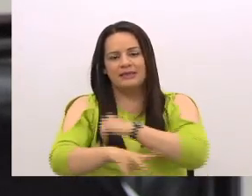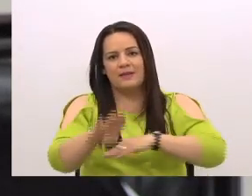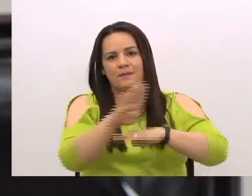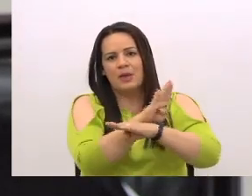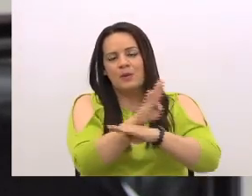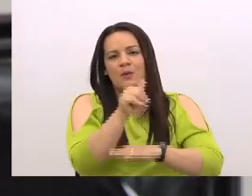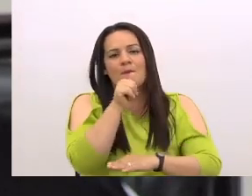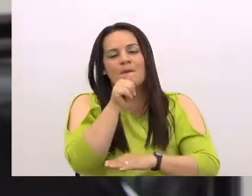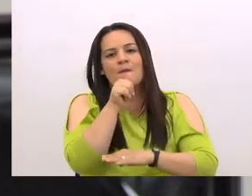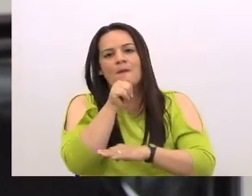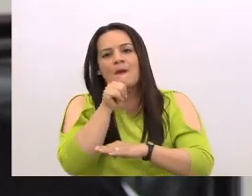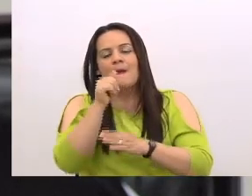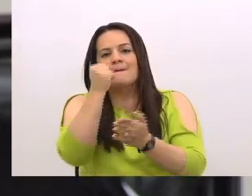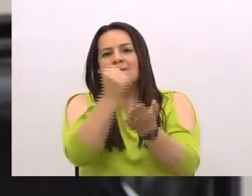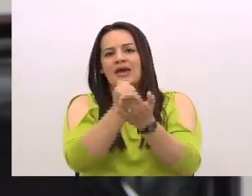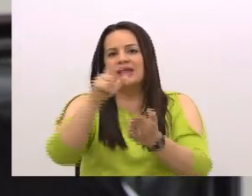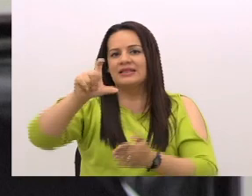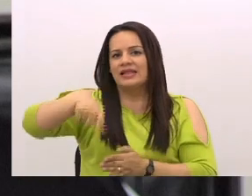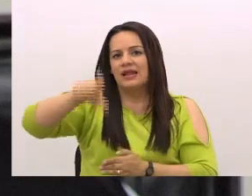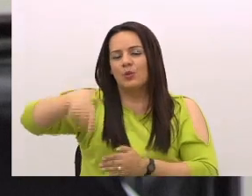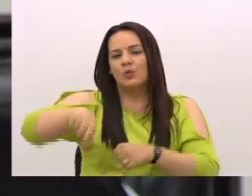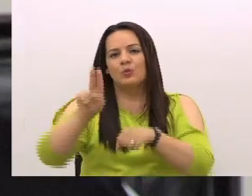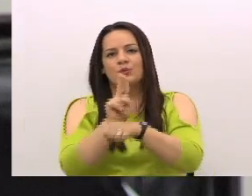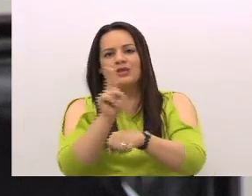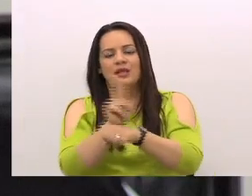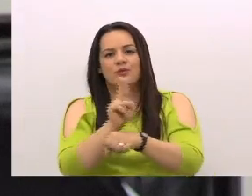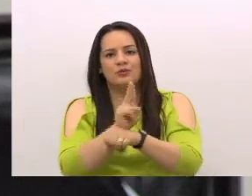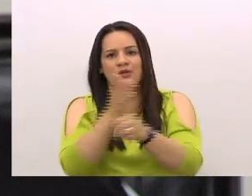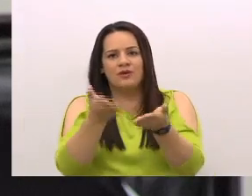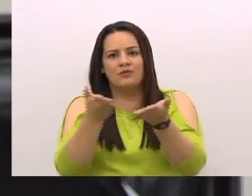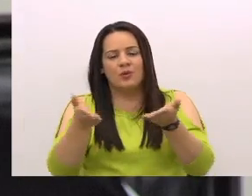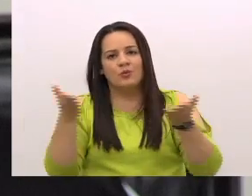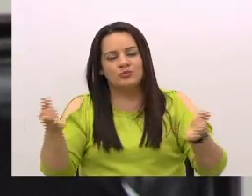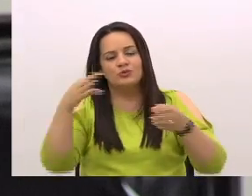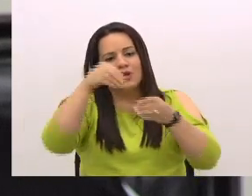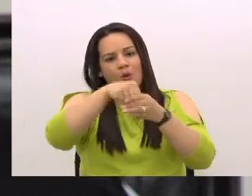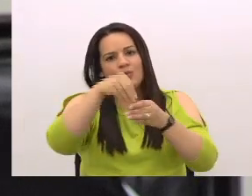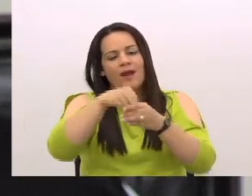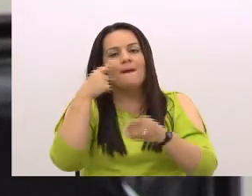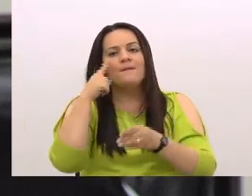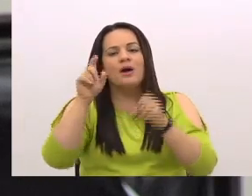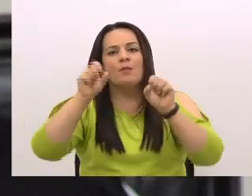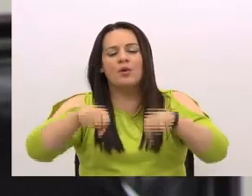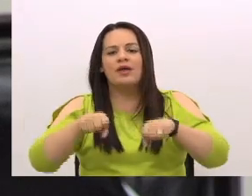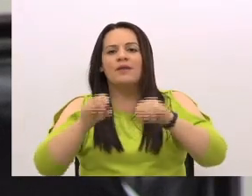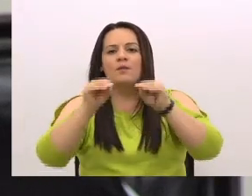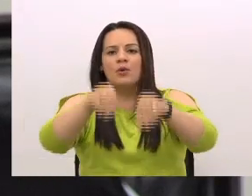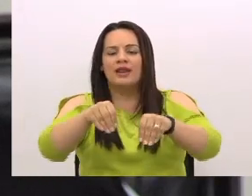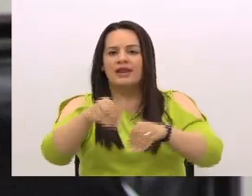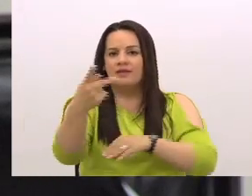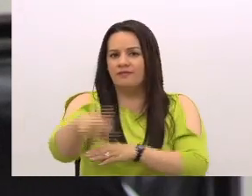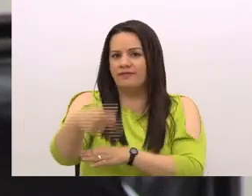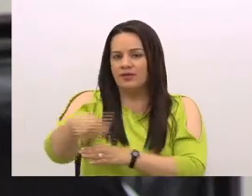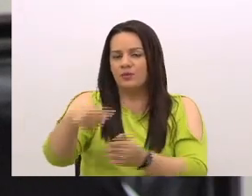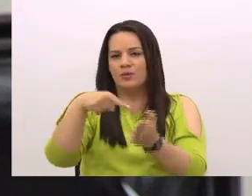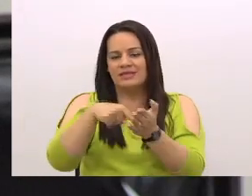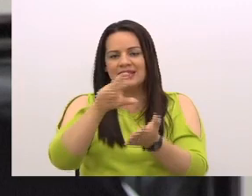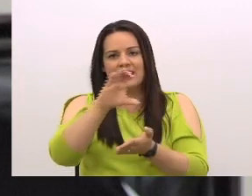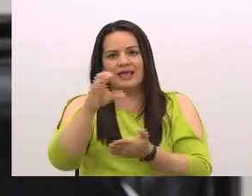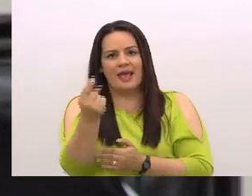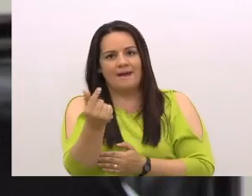marcas de tarjetas utilizan los recursos de los ahorrantes para poner en riesgo ese capital. Cuando